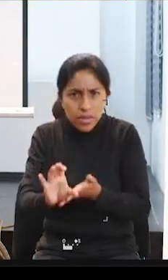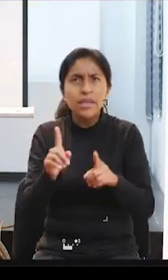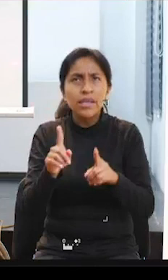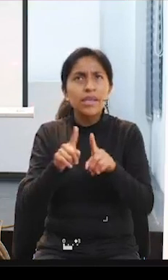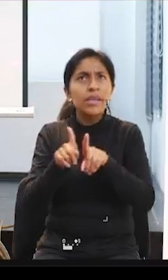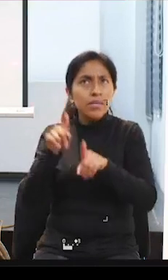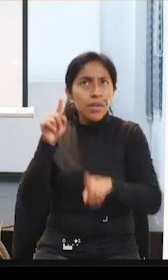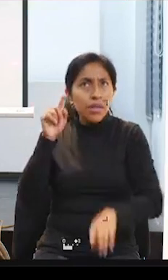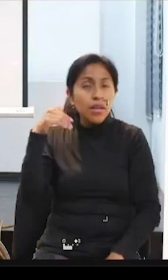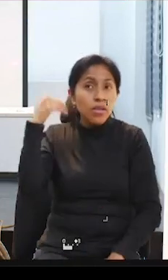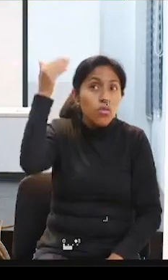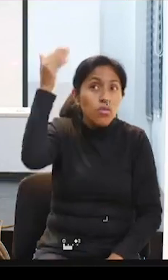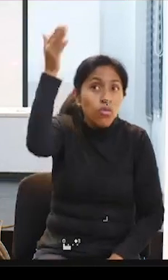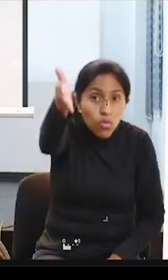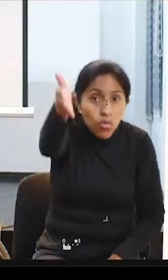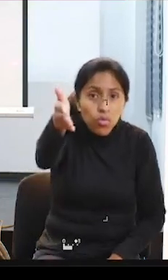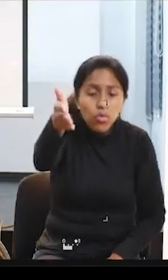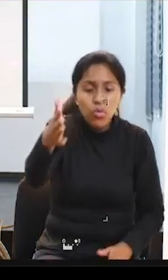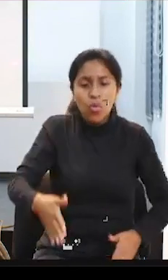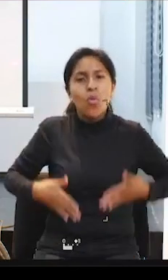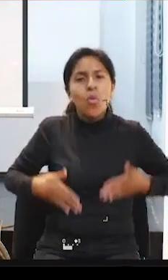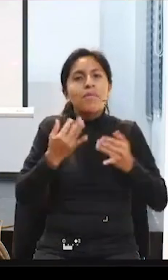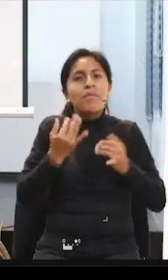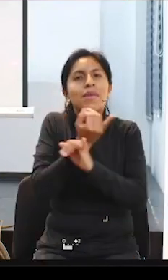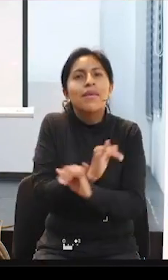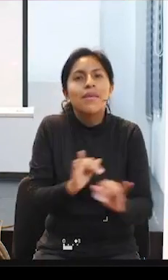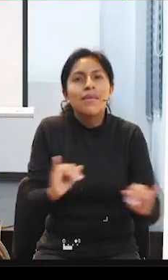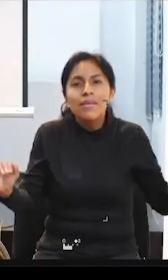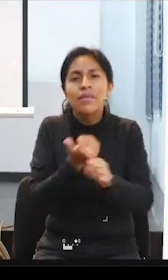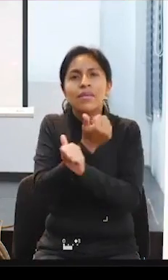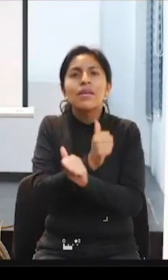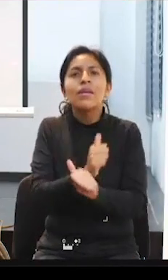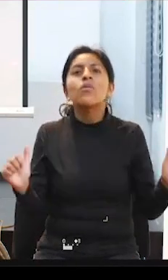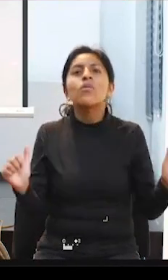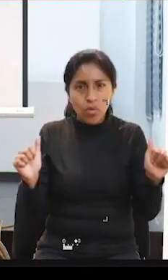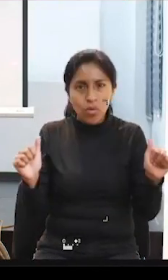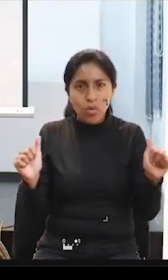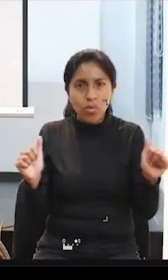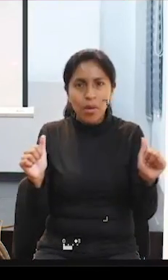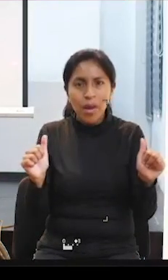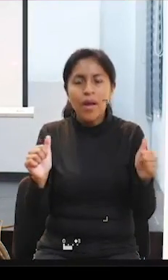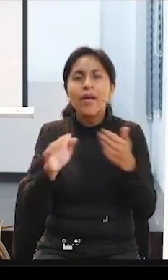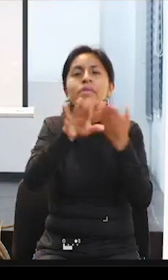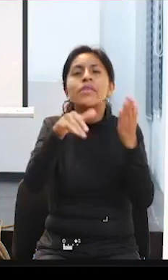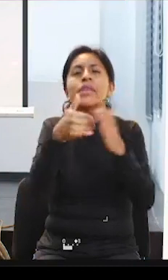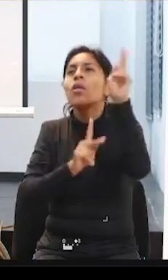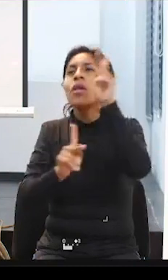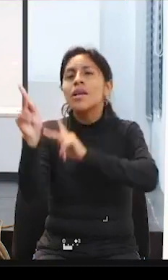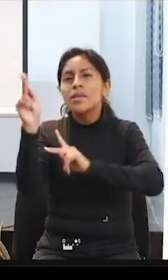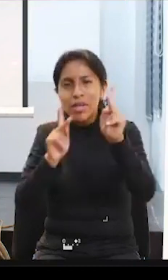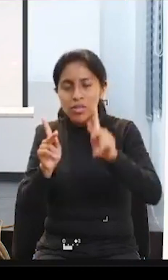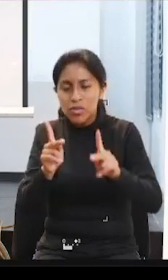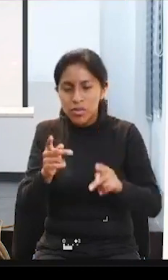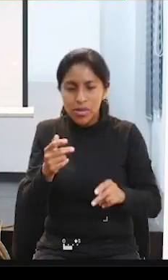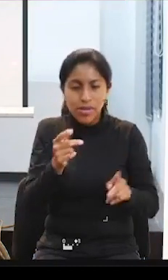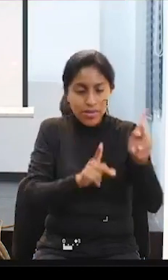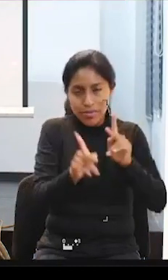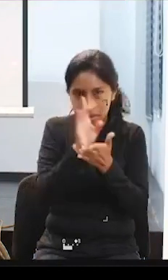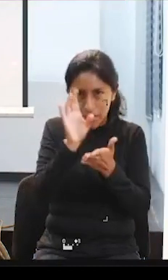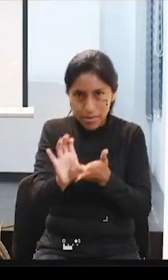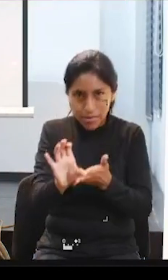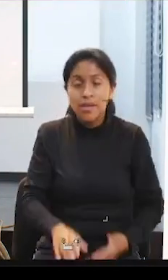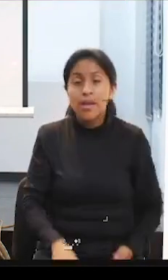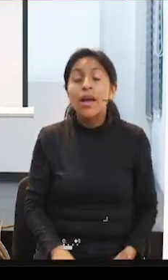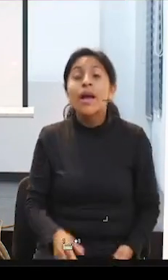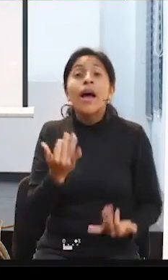una vida independiente y autónoma en todos aquellos aspectos que ellos lleguen y puedan elegir. Para ello nos acompañan